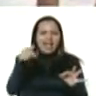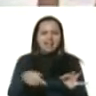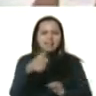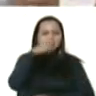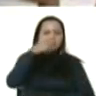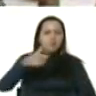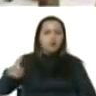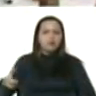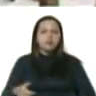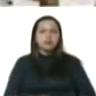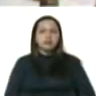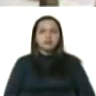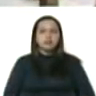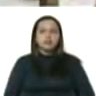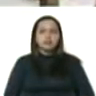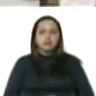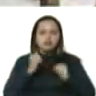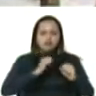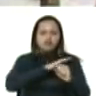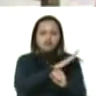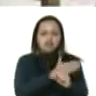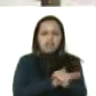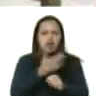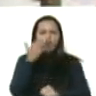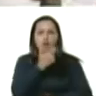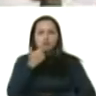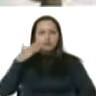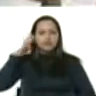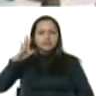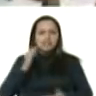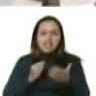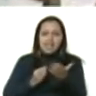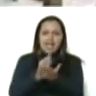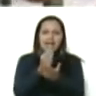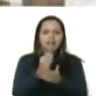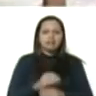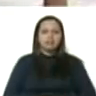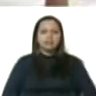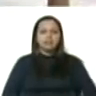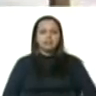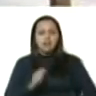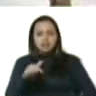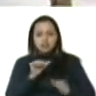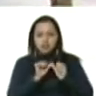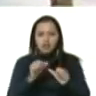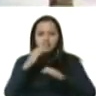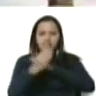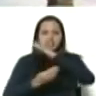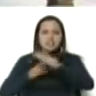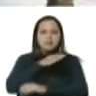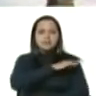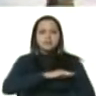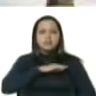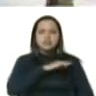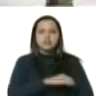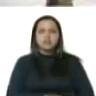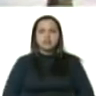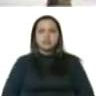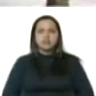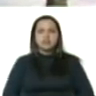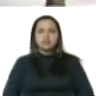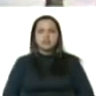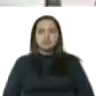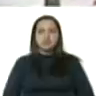el poder popular empoderado, comprometido, leal. Y nosotros aquí seguimos, en nuestra base de misiones, Joan